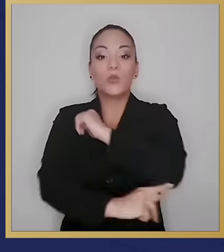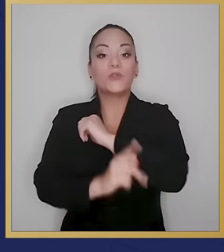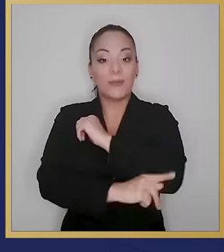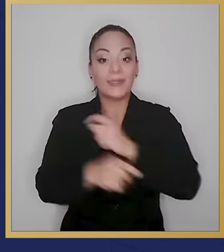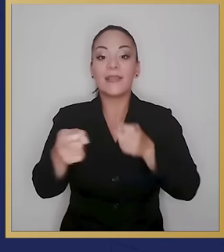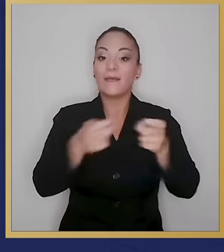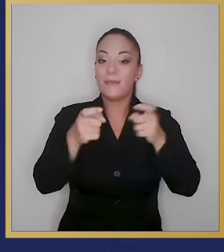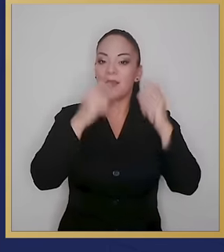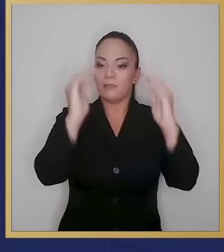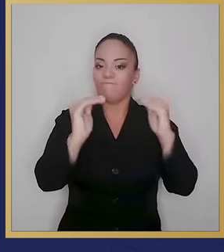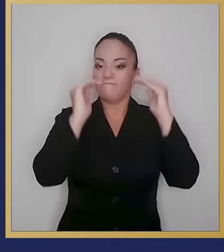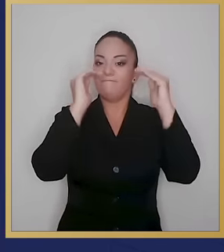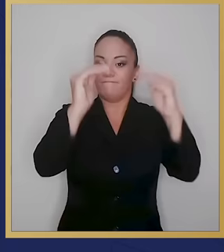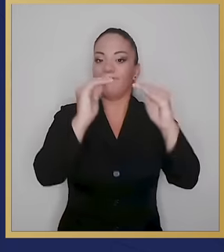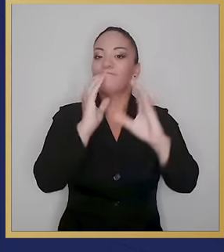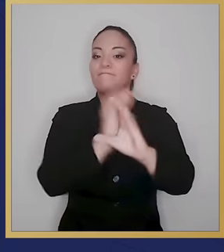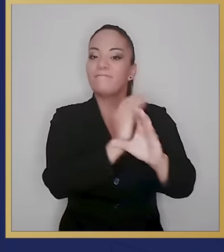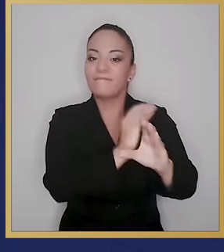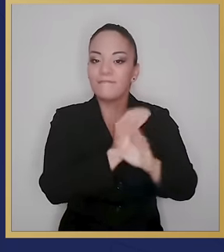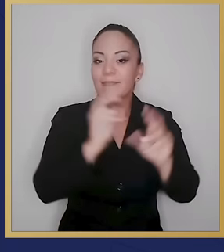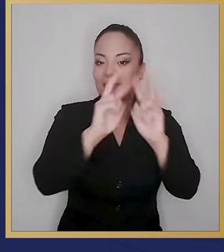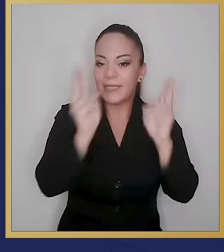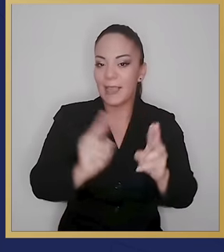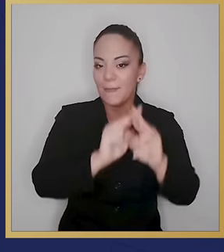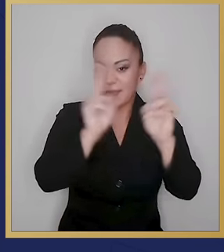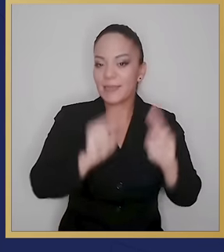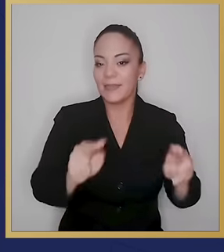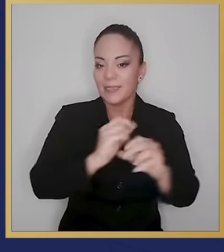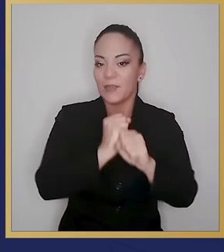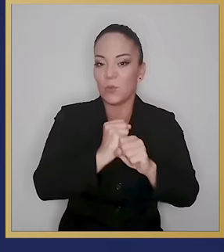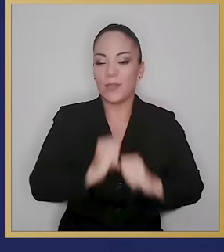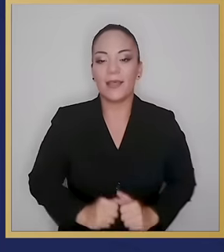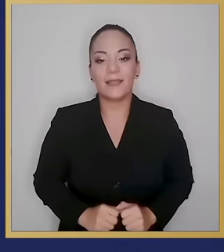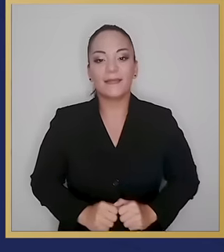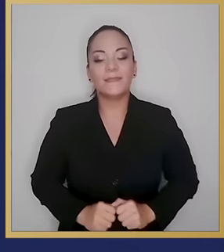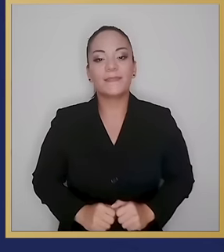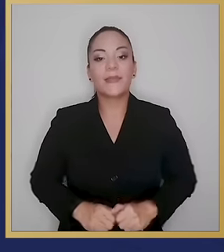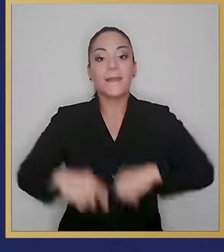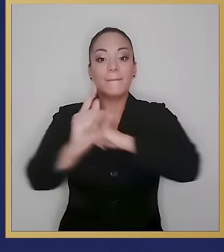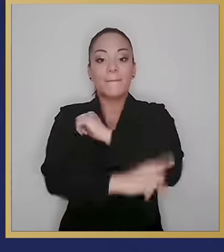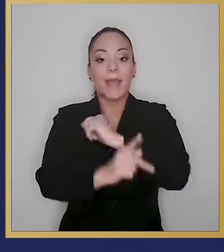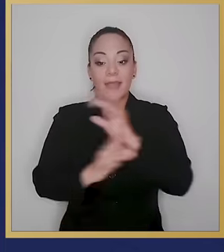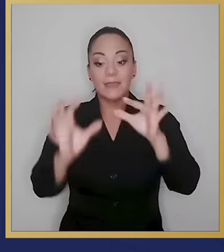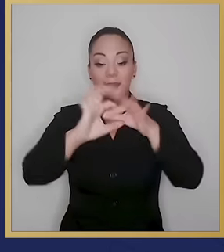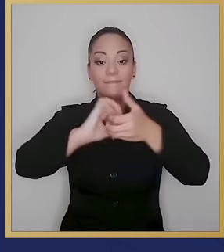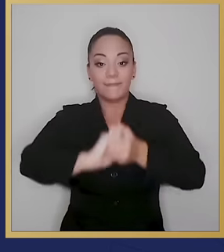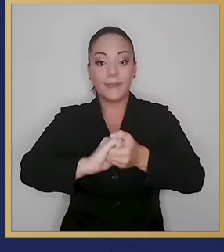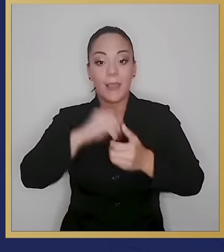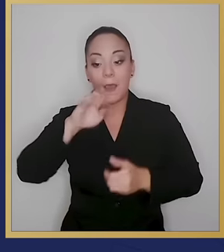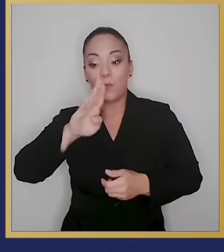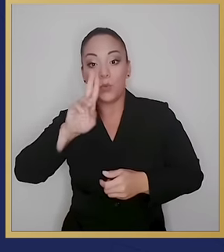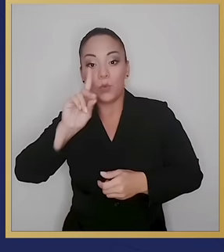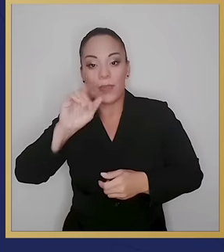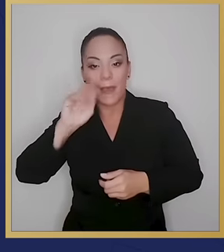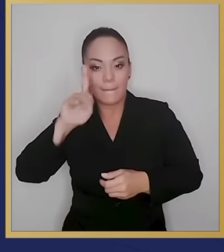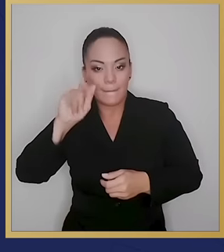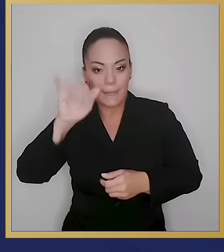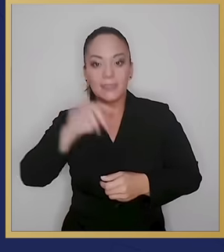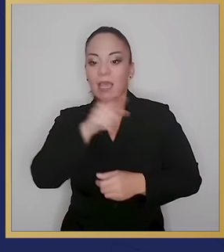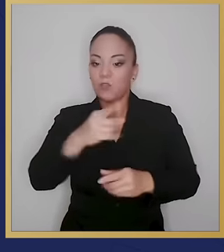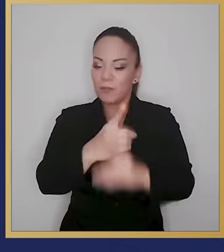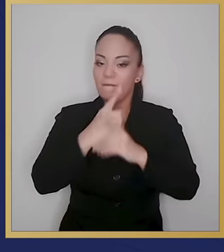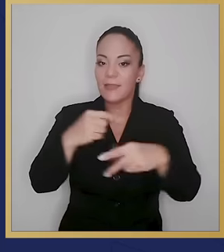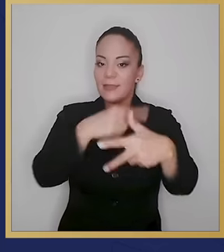que manejen los más altos estándares internacionales en materia de ciberseguridad, como los países miembros del Convenio Budapest, que defiende